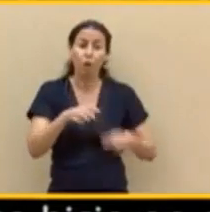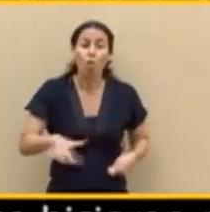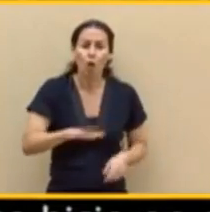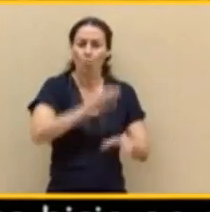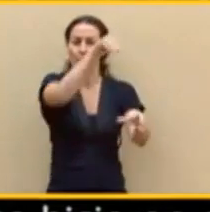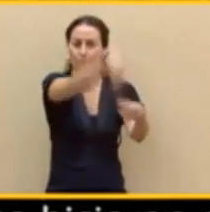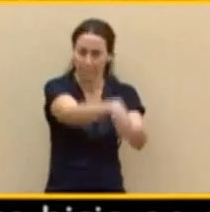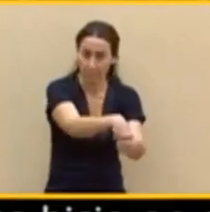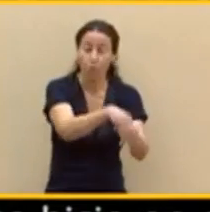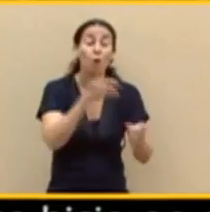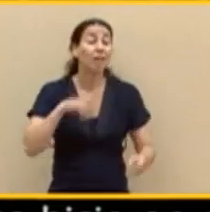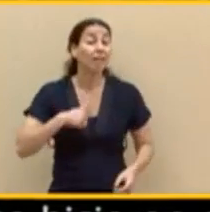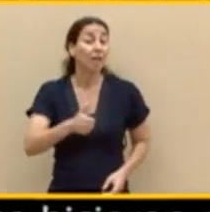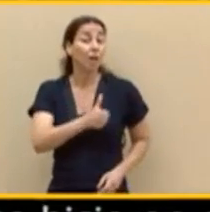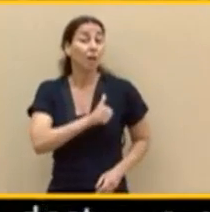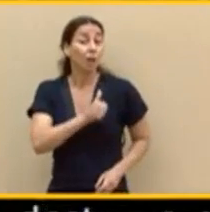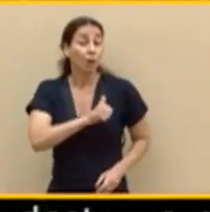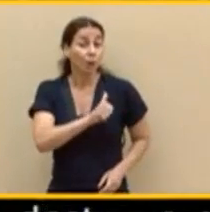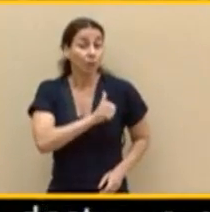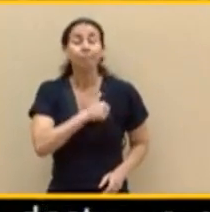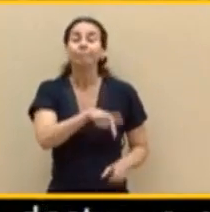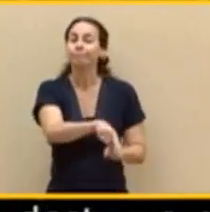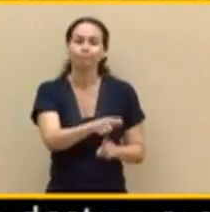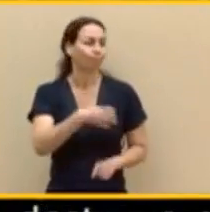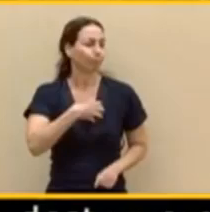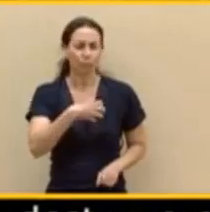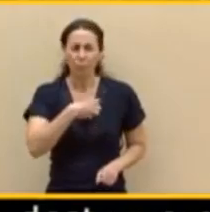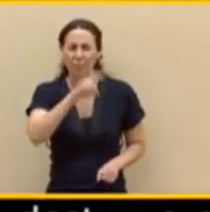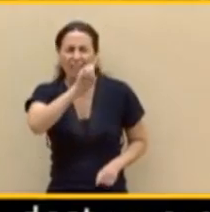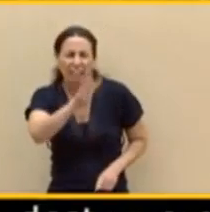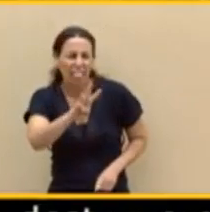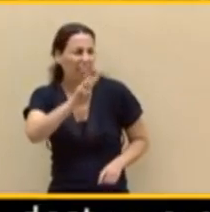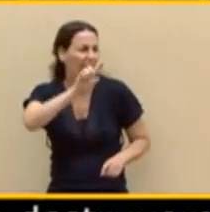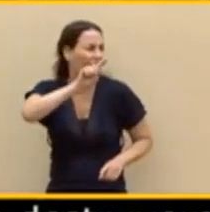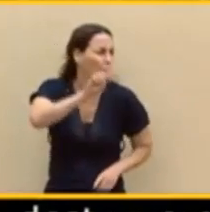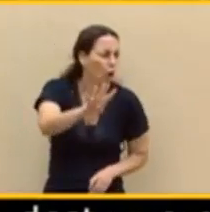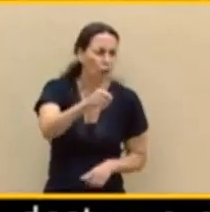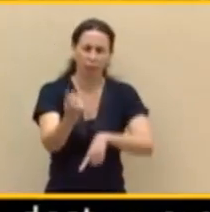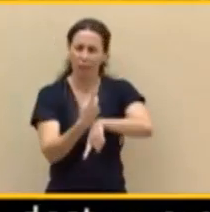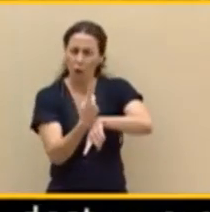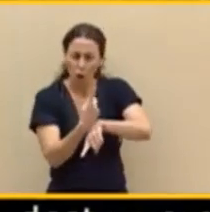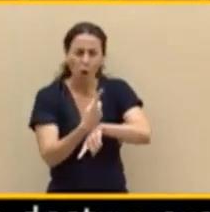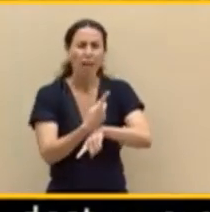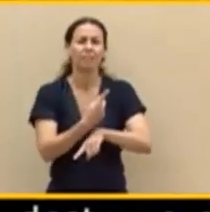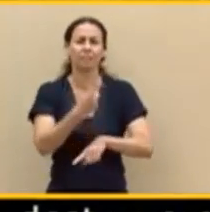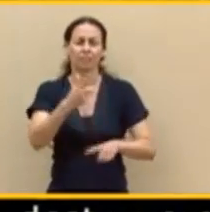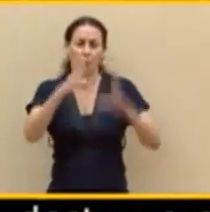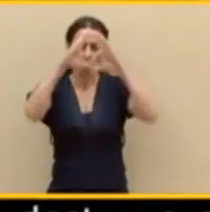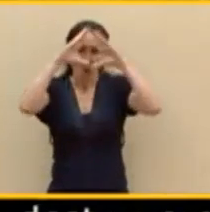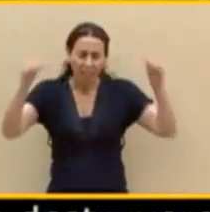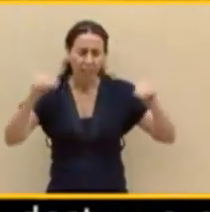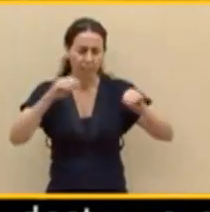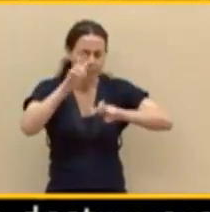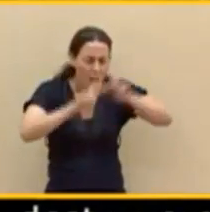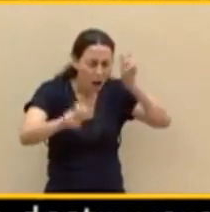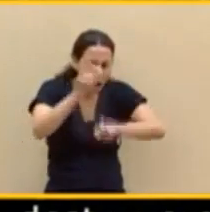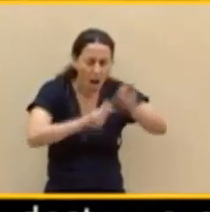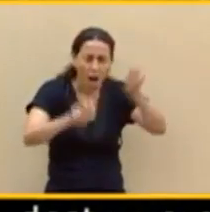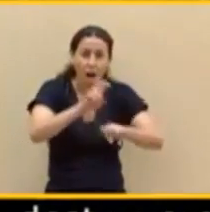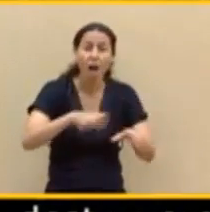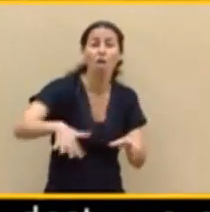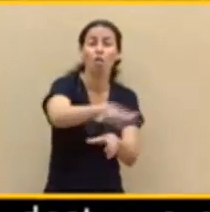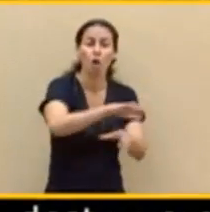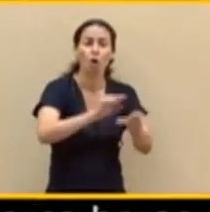tiempo suficiente con 13 horas, señorías. 14, 13 más una, tuvo que estar la Guardia Civil en su sede, en Genova 13, por sus